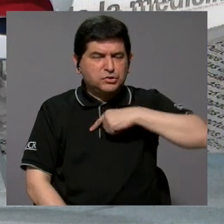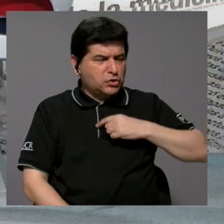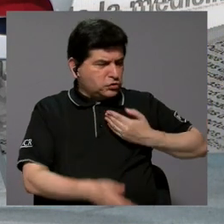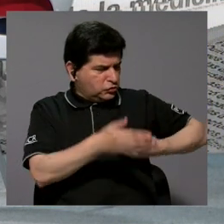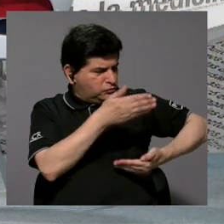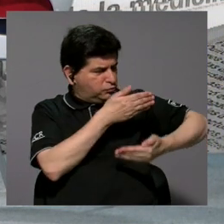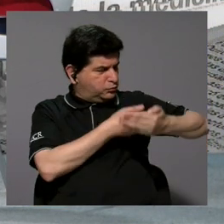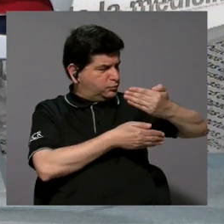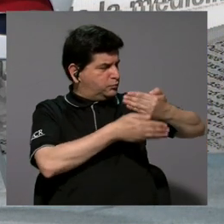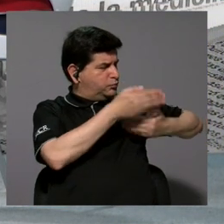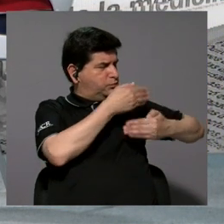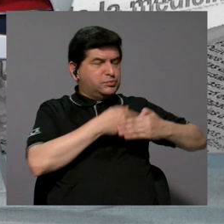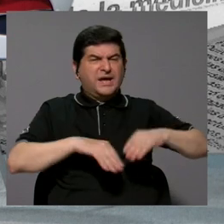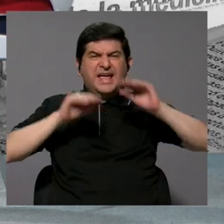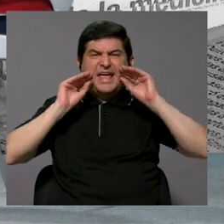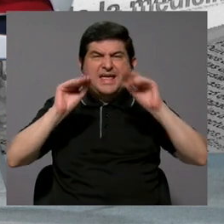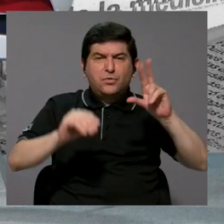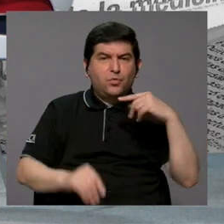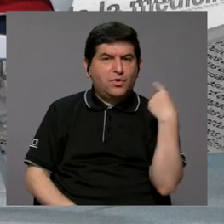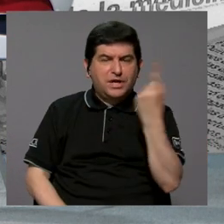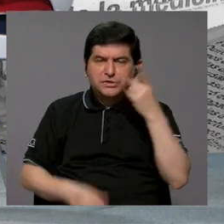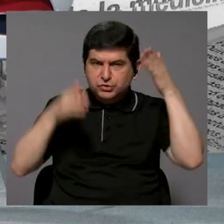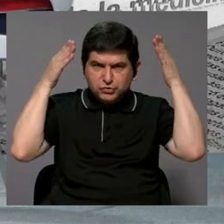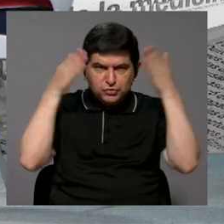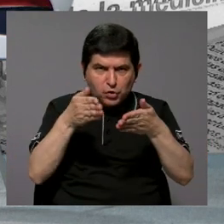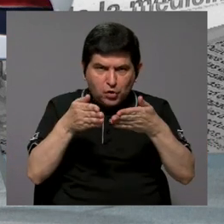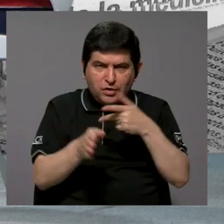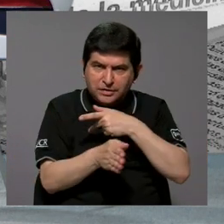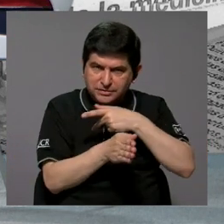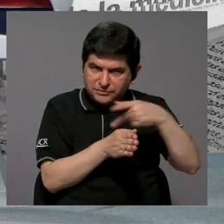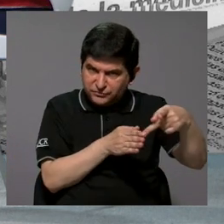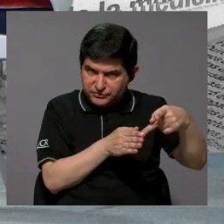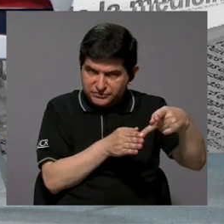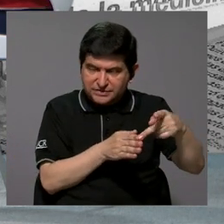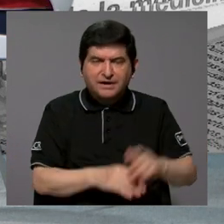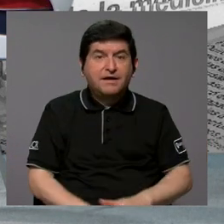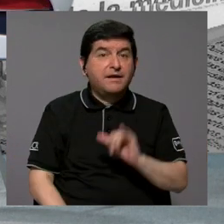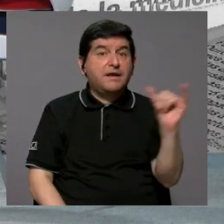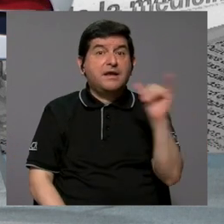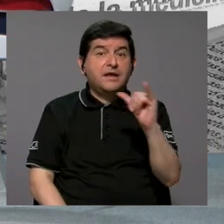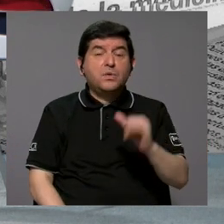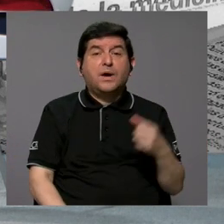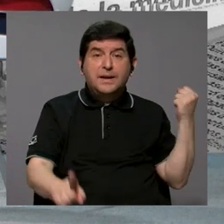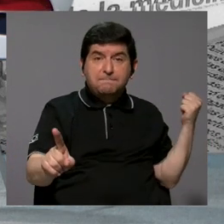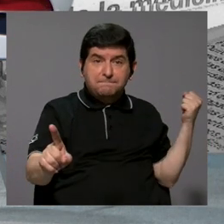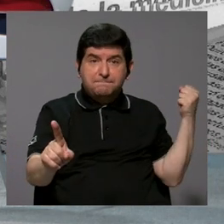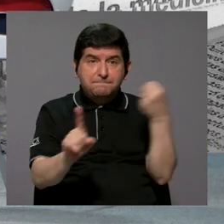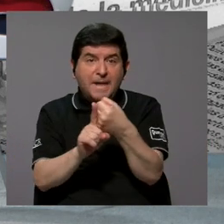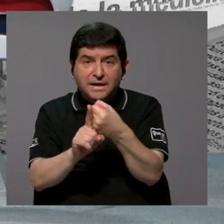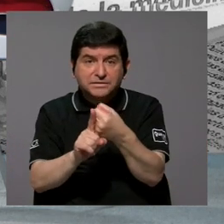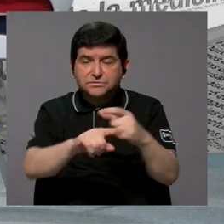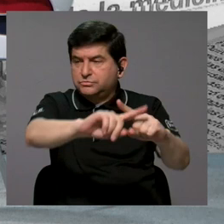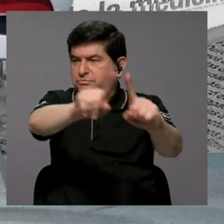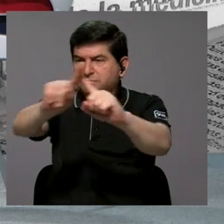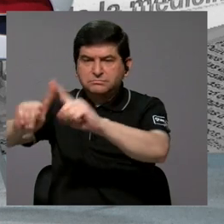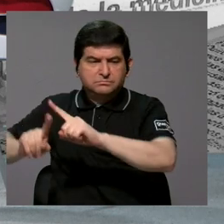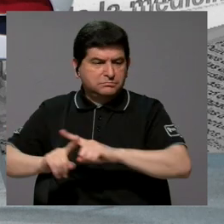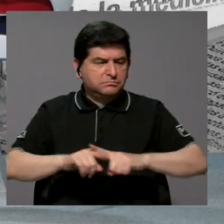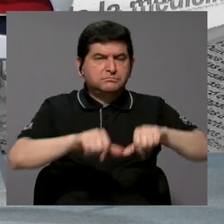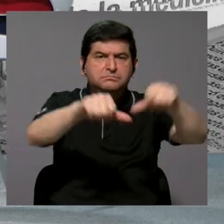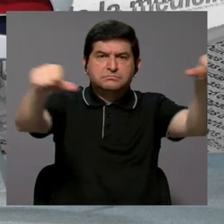atrás en que la educación no solamente se enfoque al profesional, sino que también tiene que impactar a distintos